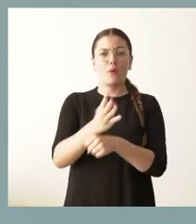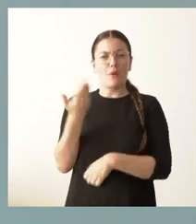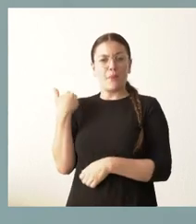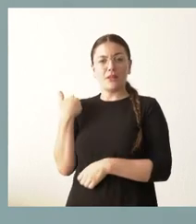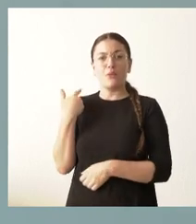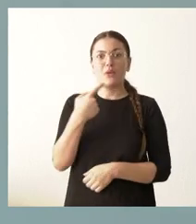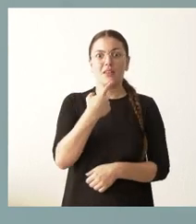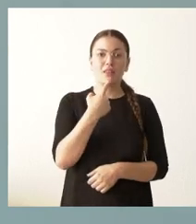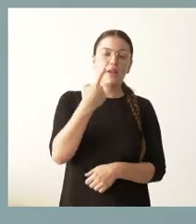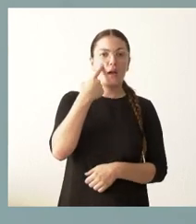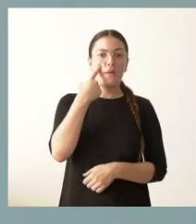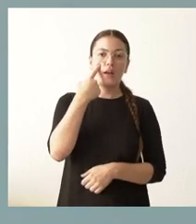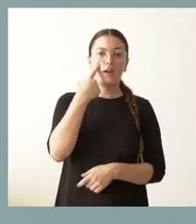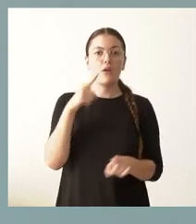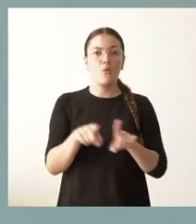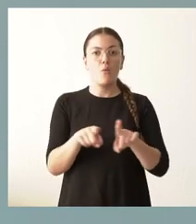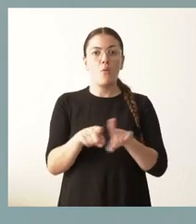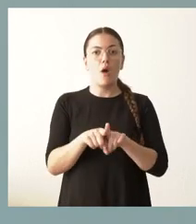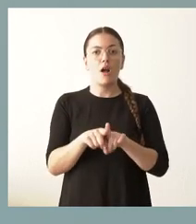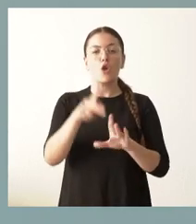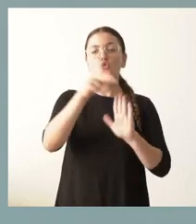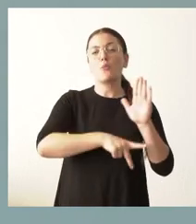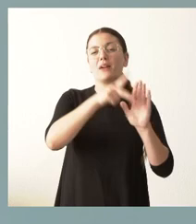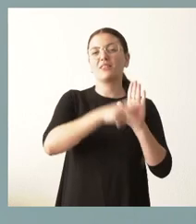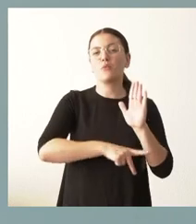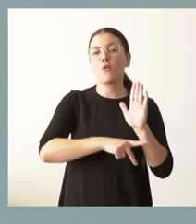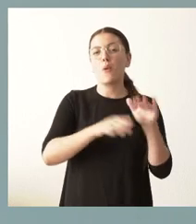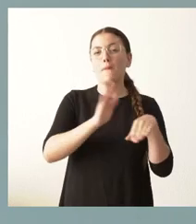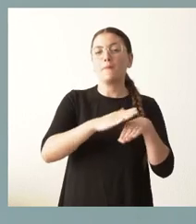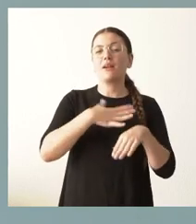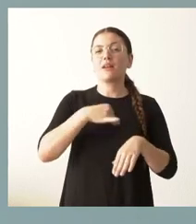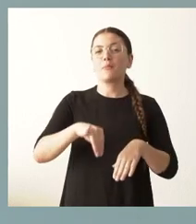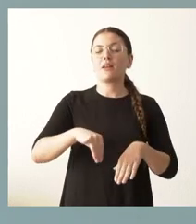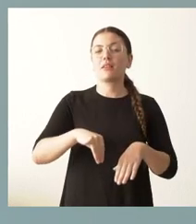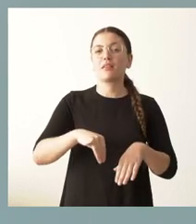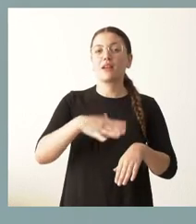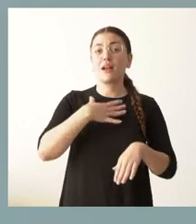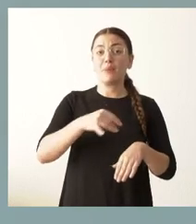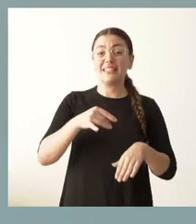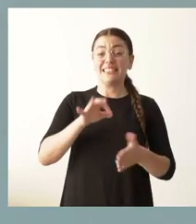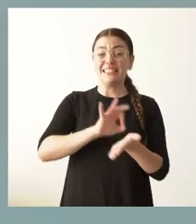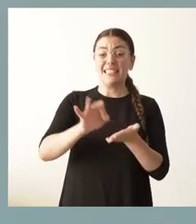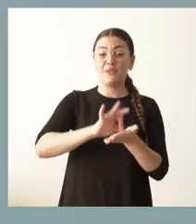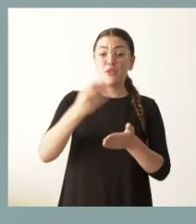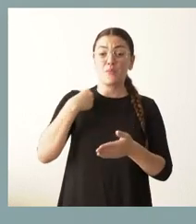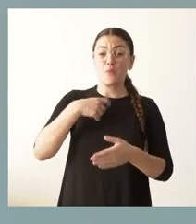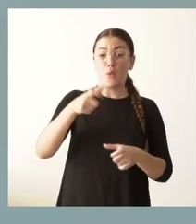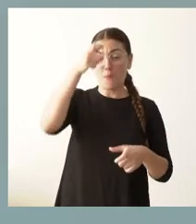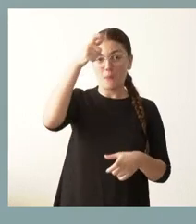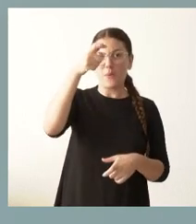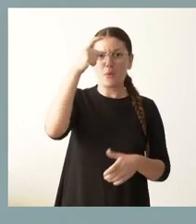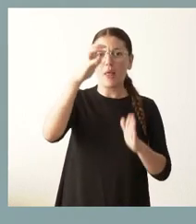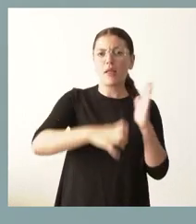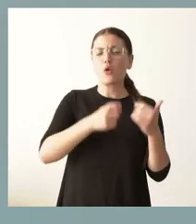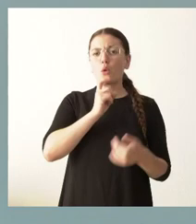cuál era el rango normativo para llevar a cabo algunas medidas de reducción de servicios en el mundo rural. Cuando se elabora por ley, hace falta